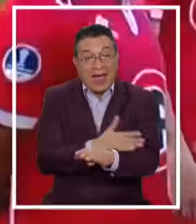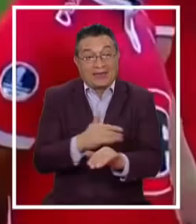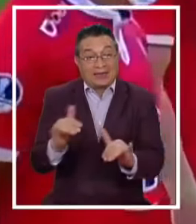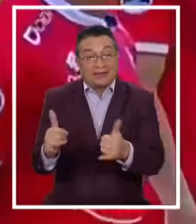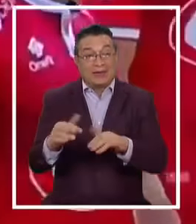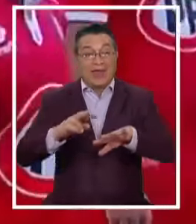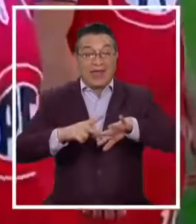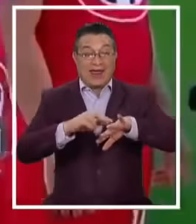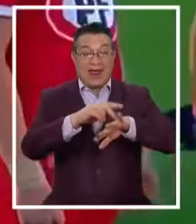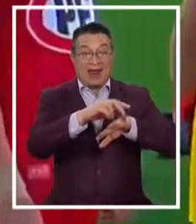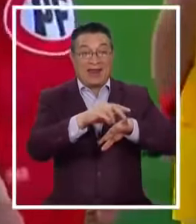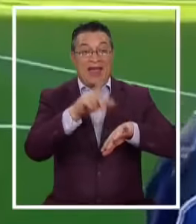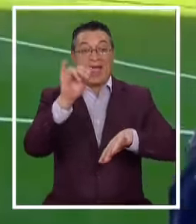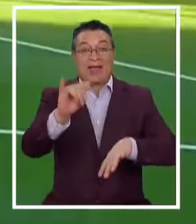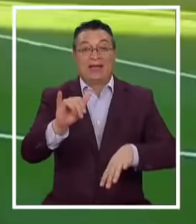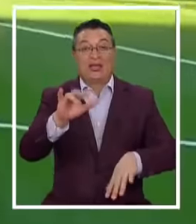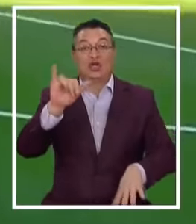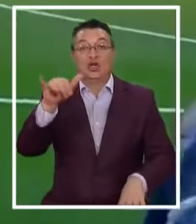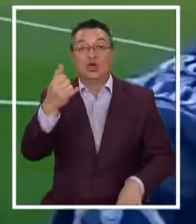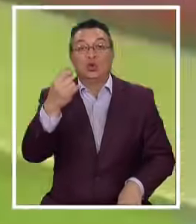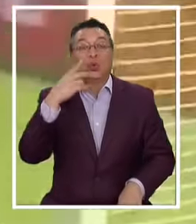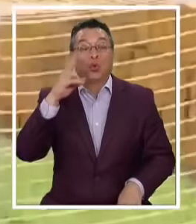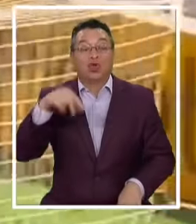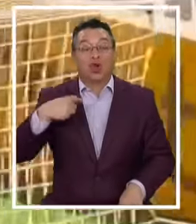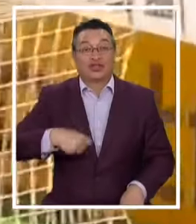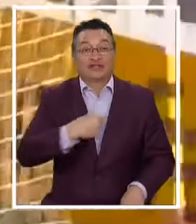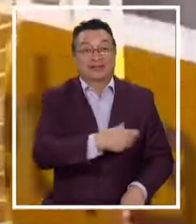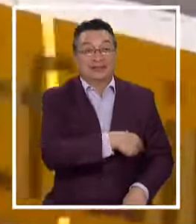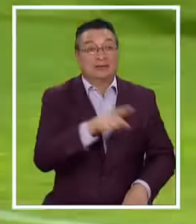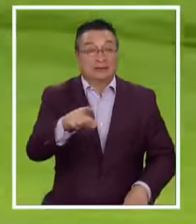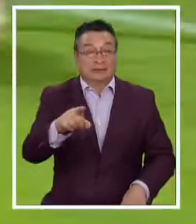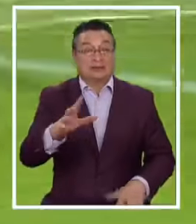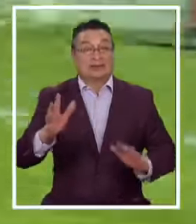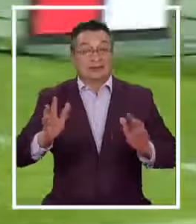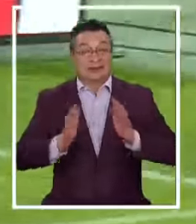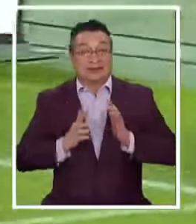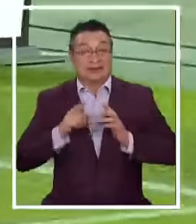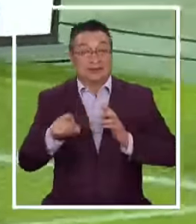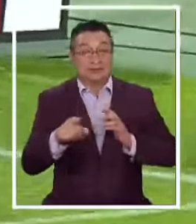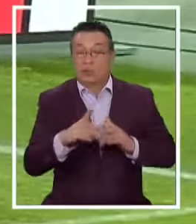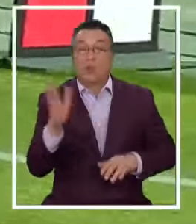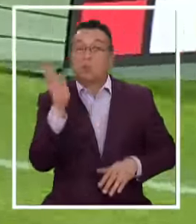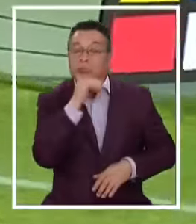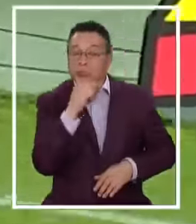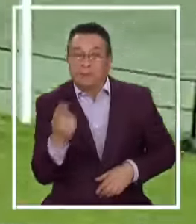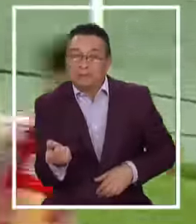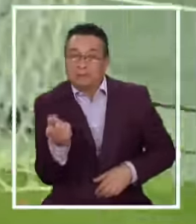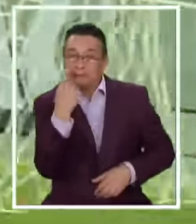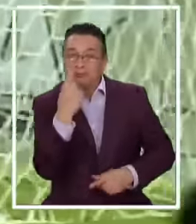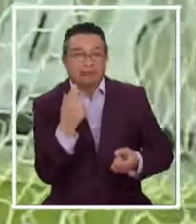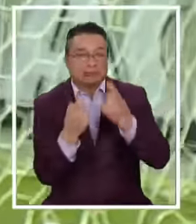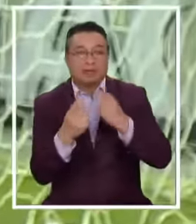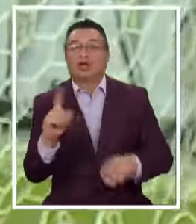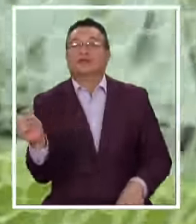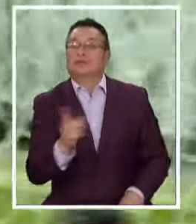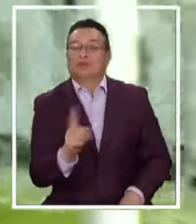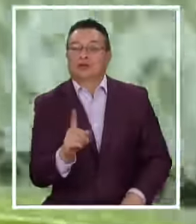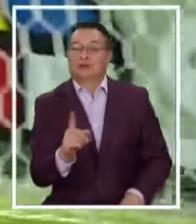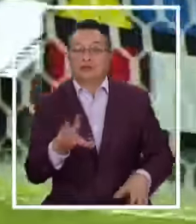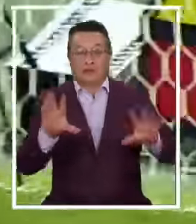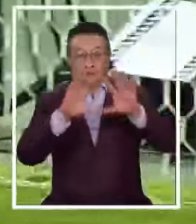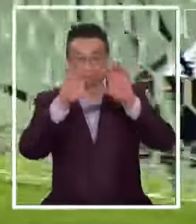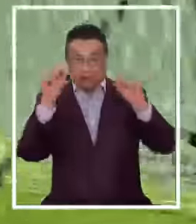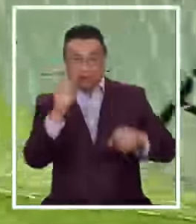partido Entre la Calera Y Junior Por Copa Sudamericana El arquero Alexis Martín Arias No se sometió Al examen PCR Que correspondía La fiscalía